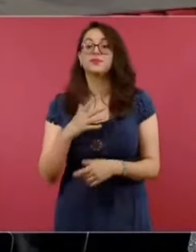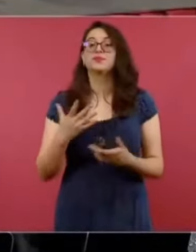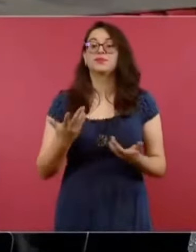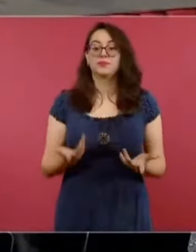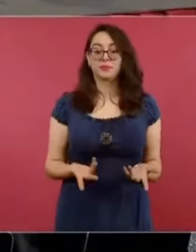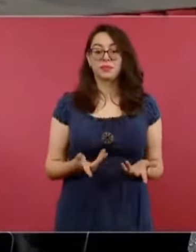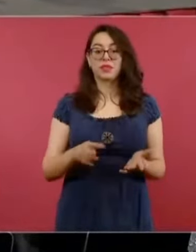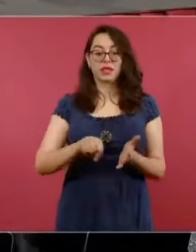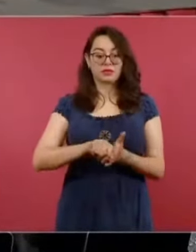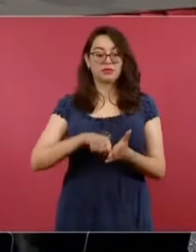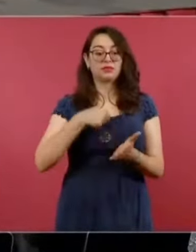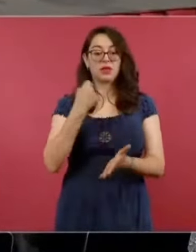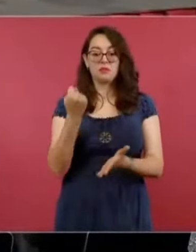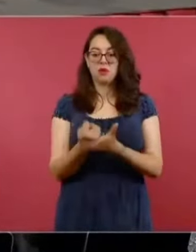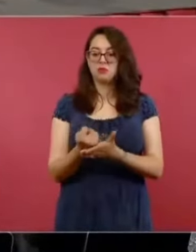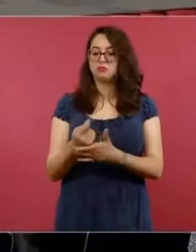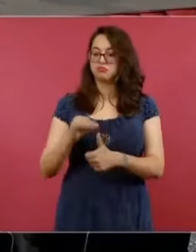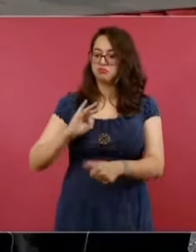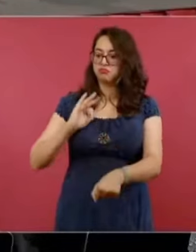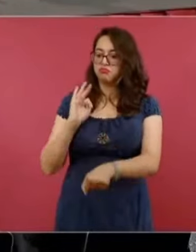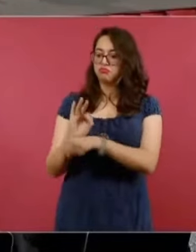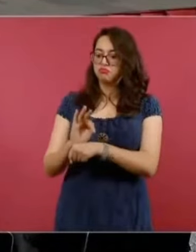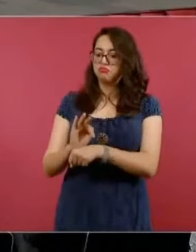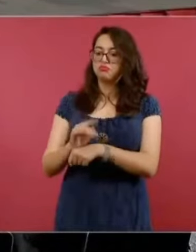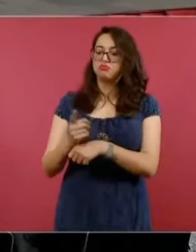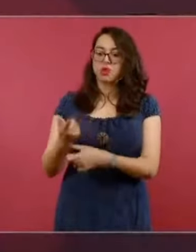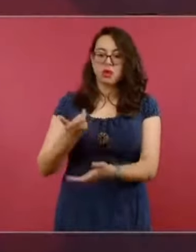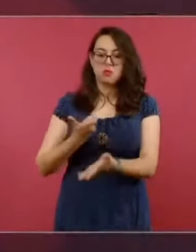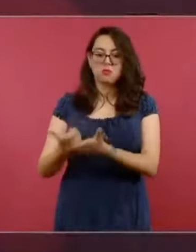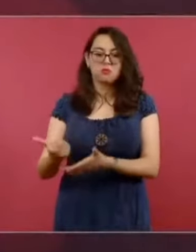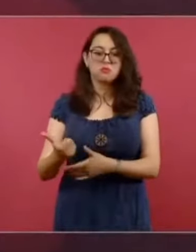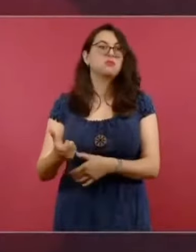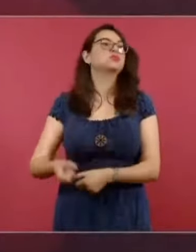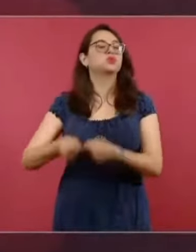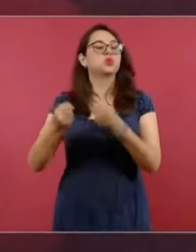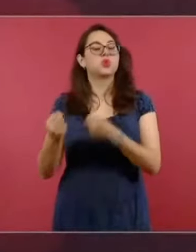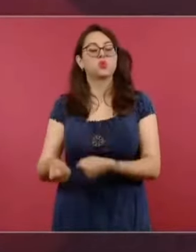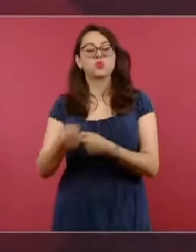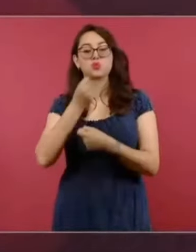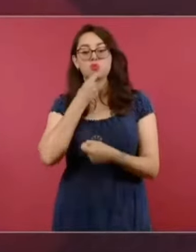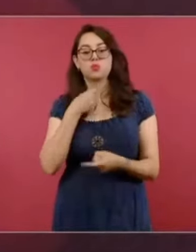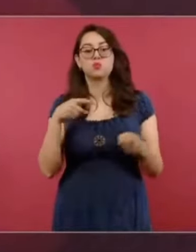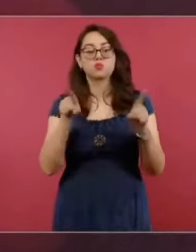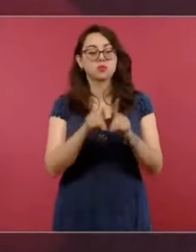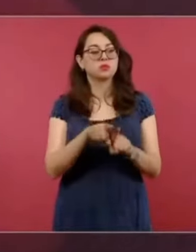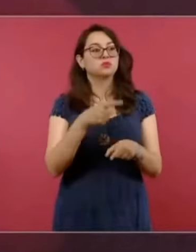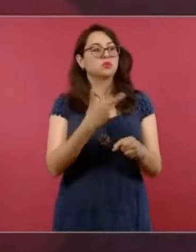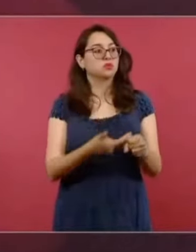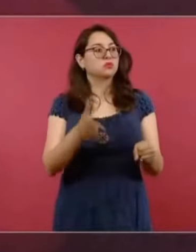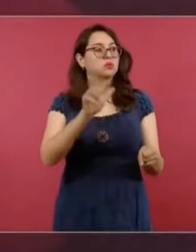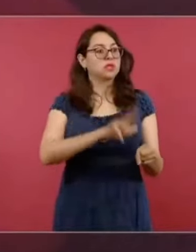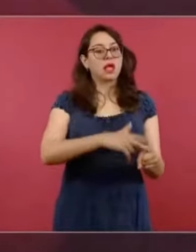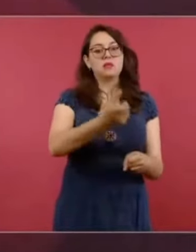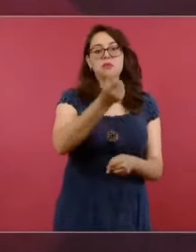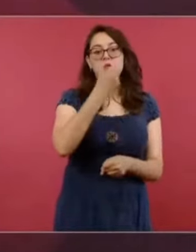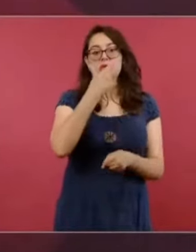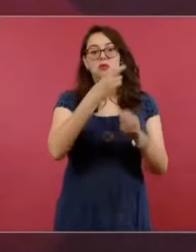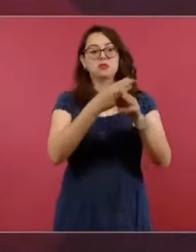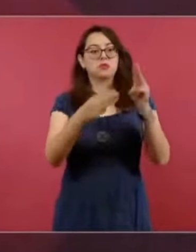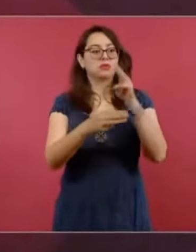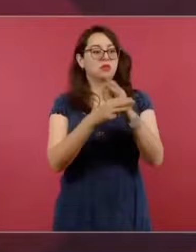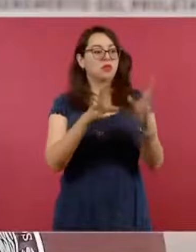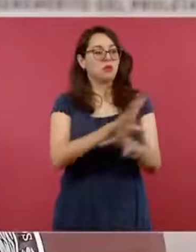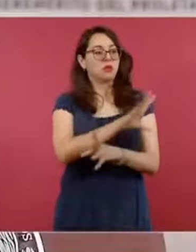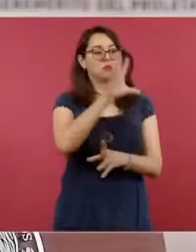insumos y medicamentos ha revertido un ciclo de deterioro para mejorar en importantes indicadores,